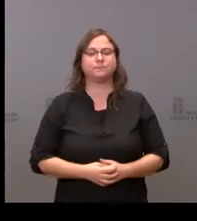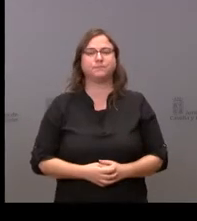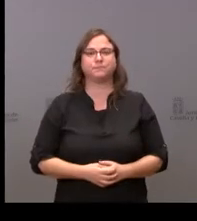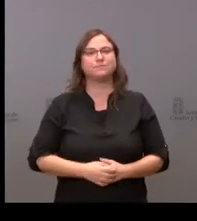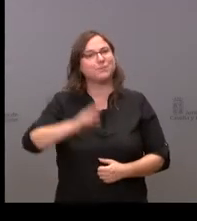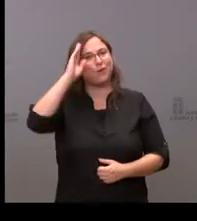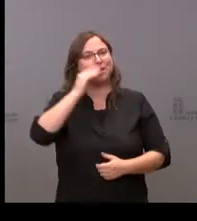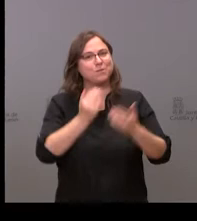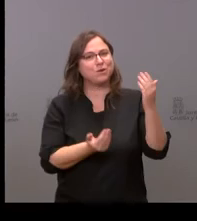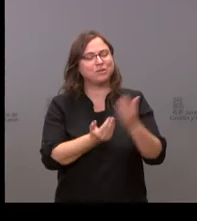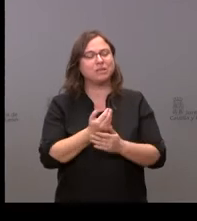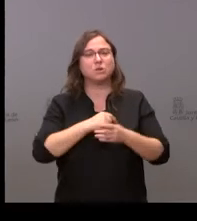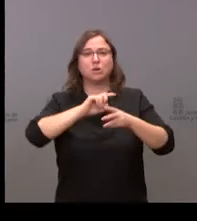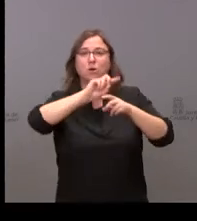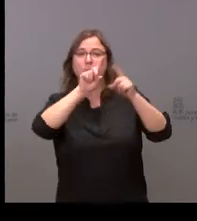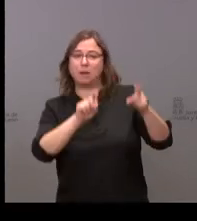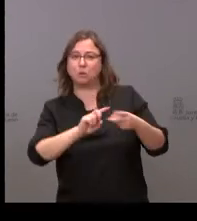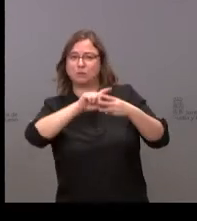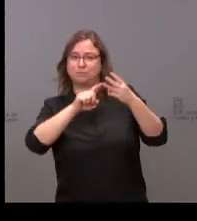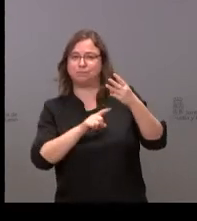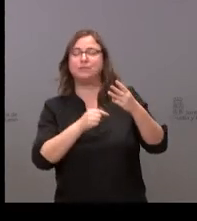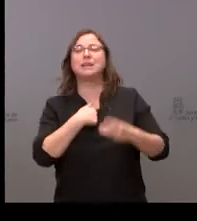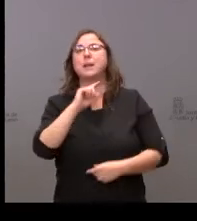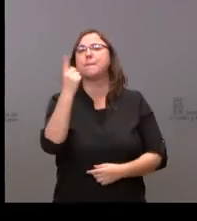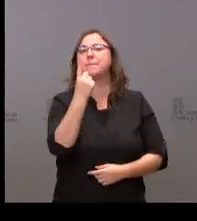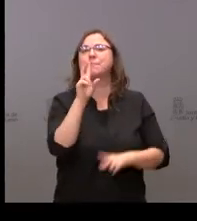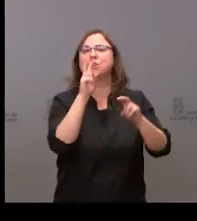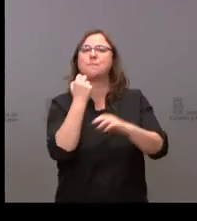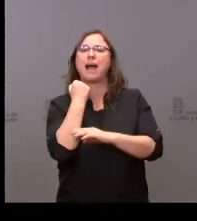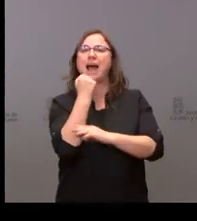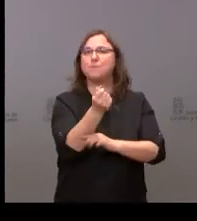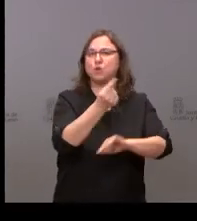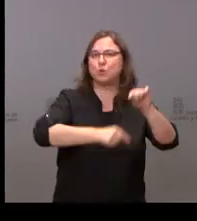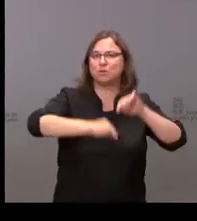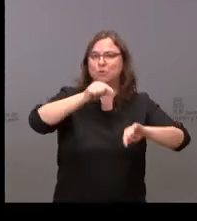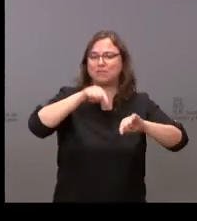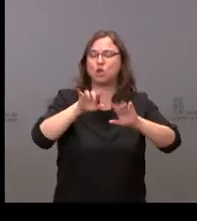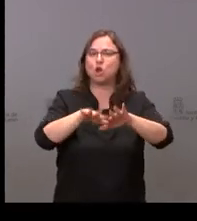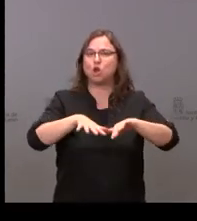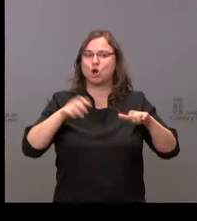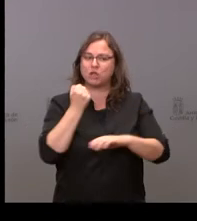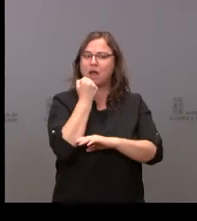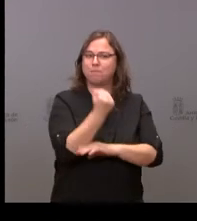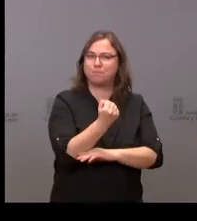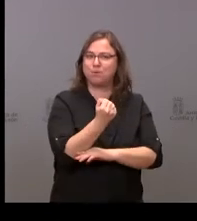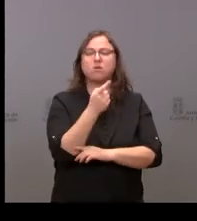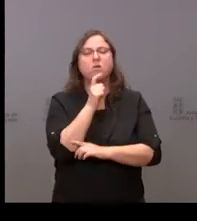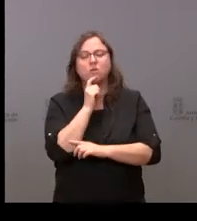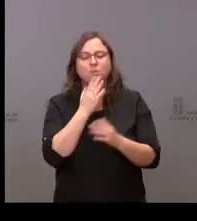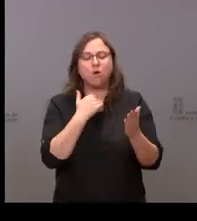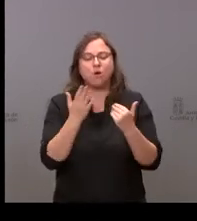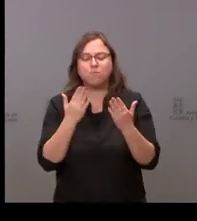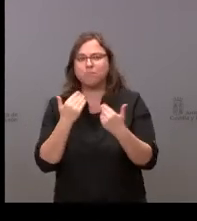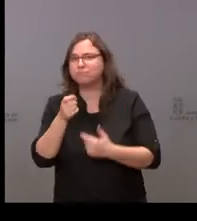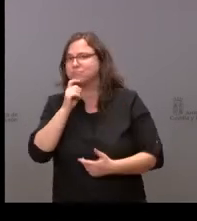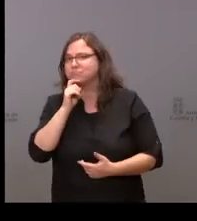buenos días. Yo tengo varias preguntas. En primer lugar, sobre el apoyo de estos presupuestos en las Cortes. Quería saber cómo van esas conversaciones,